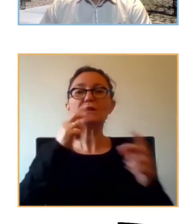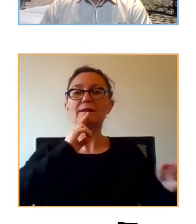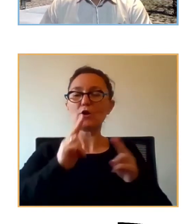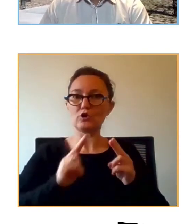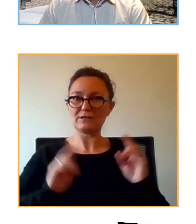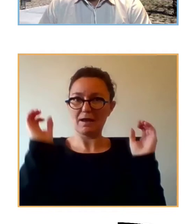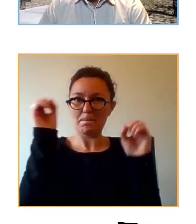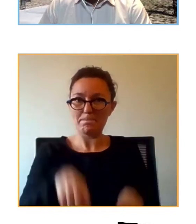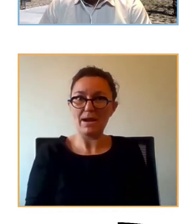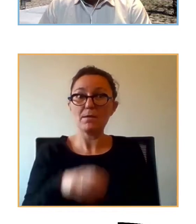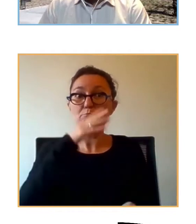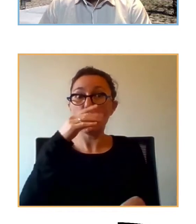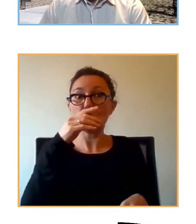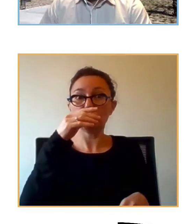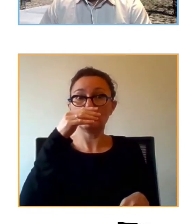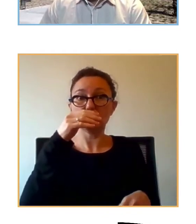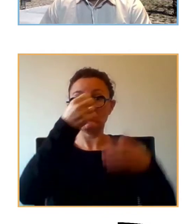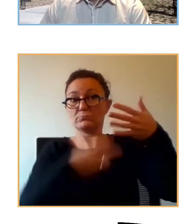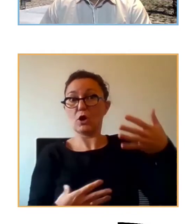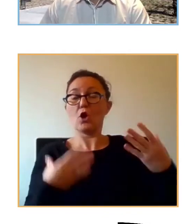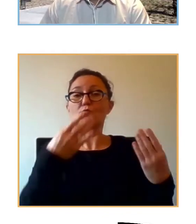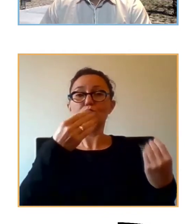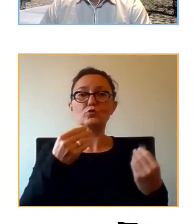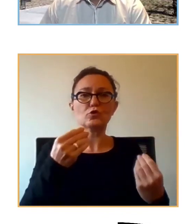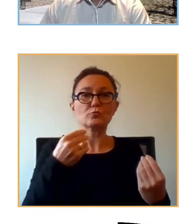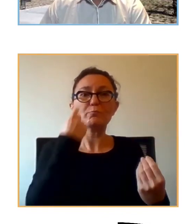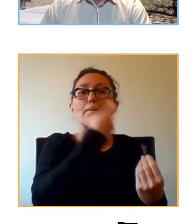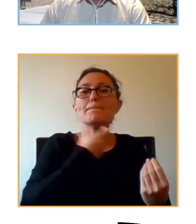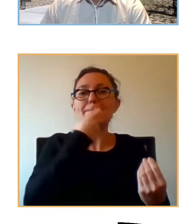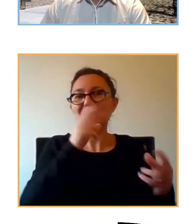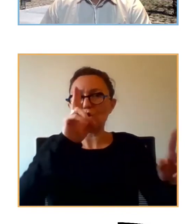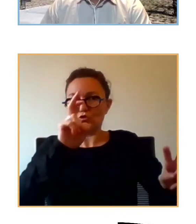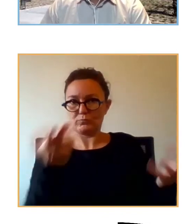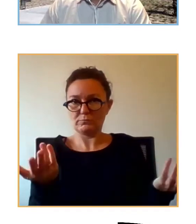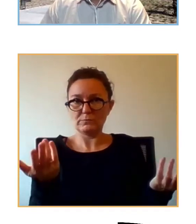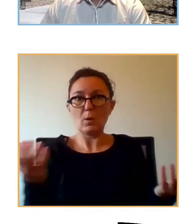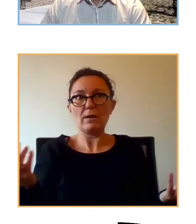que muchas de ellas son mitos o creencias no basadas en la realidad